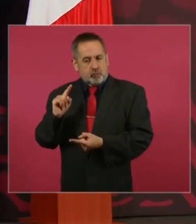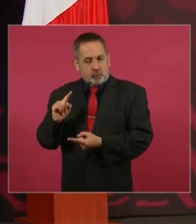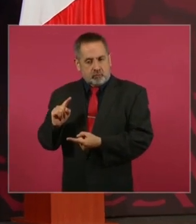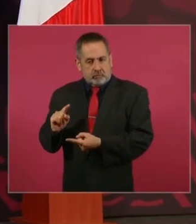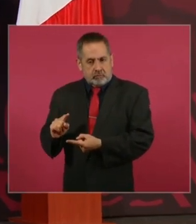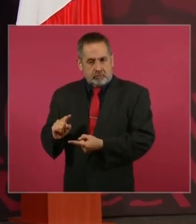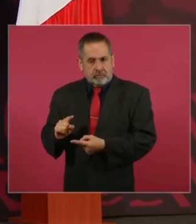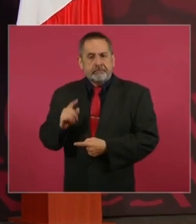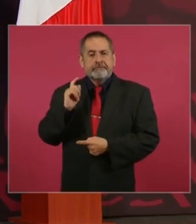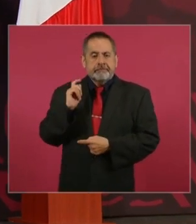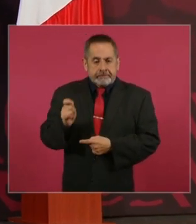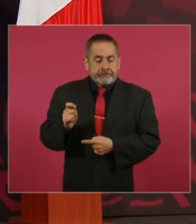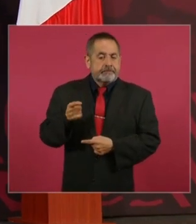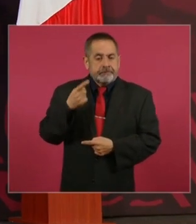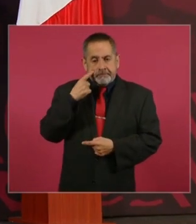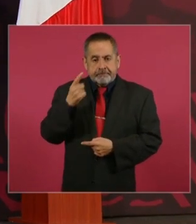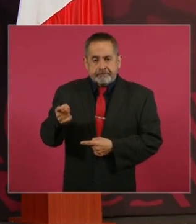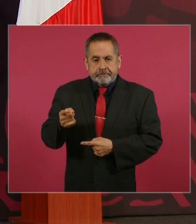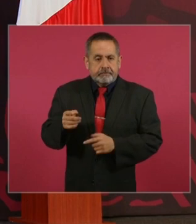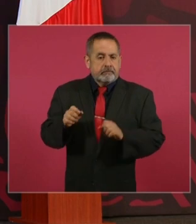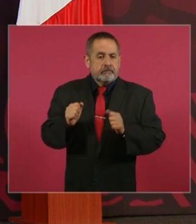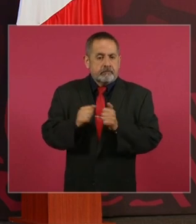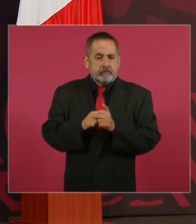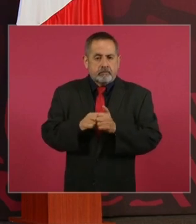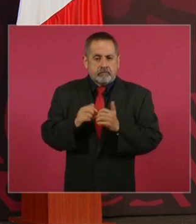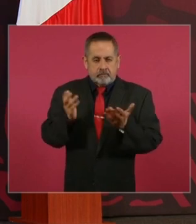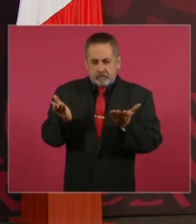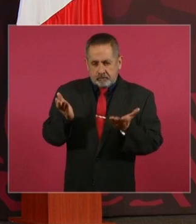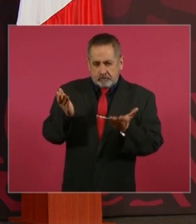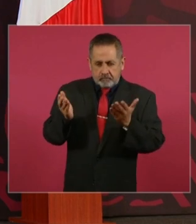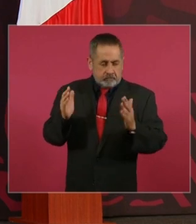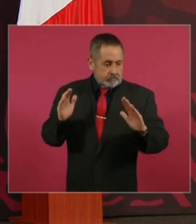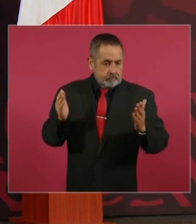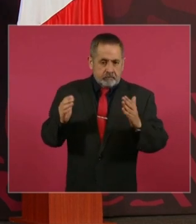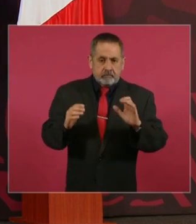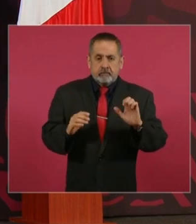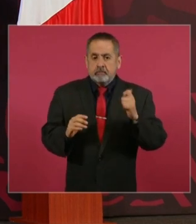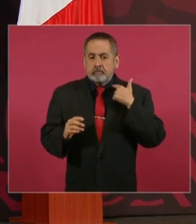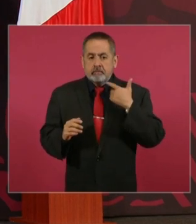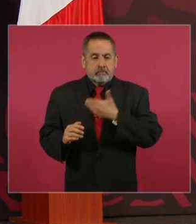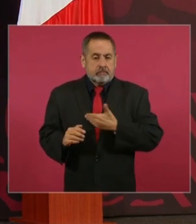Esto significa, con relación a Peña, 20 por ciento,